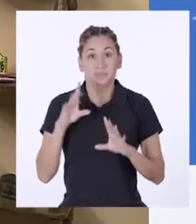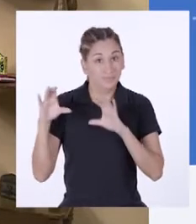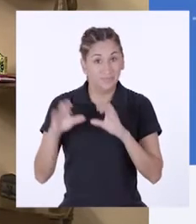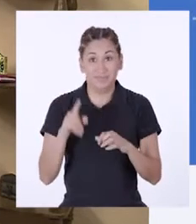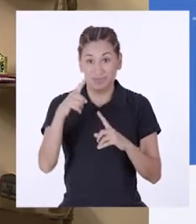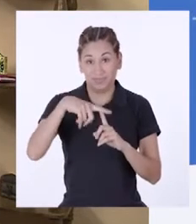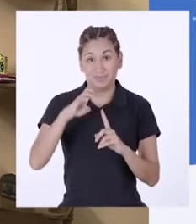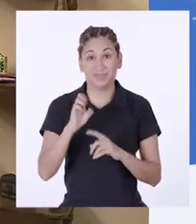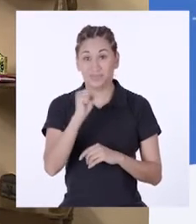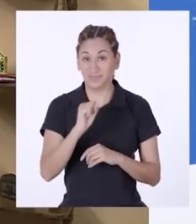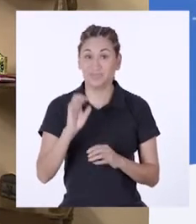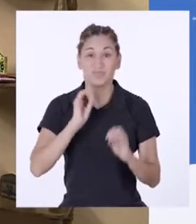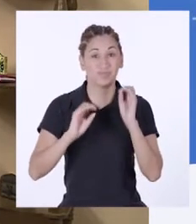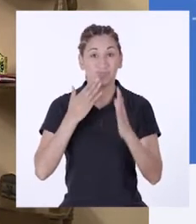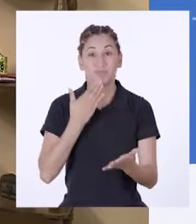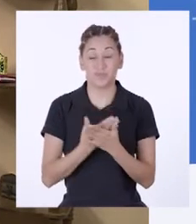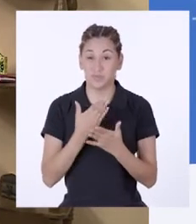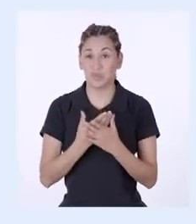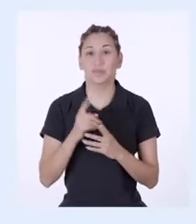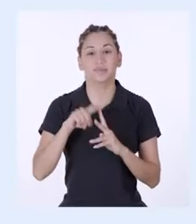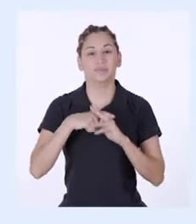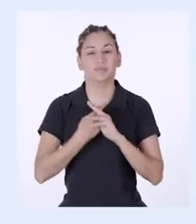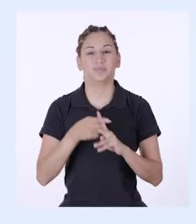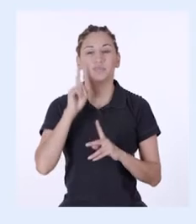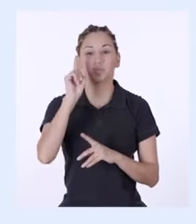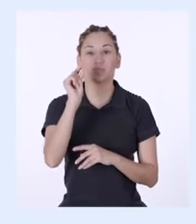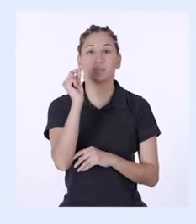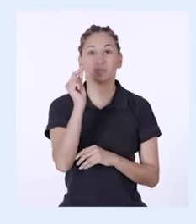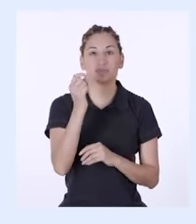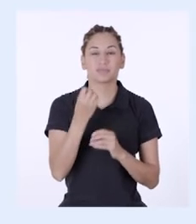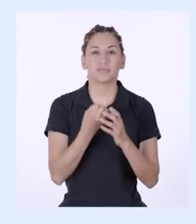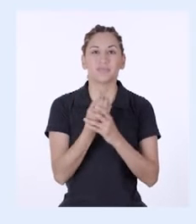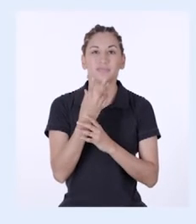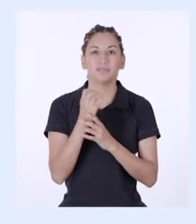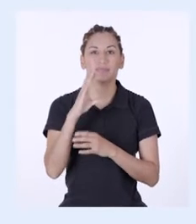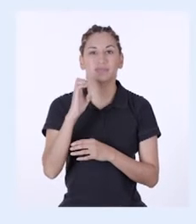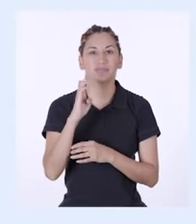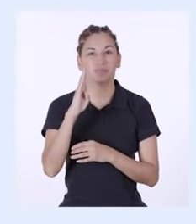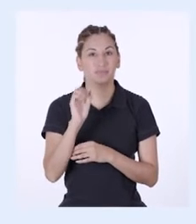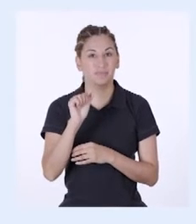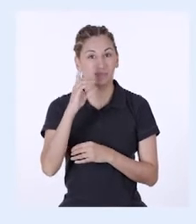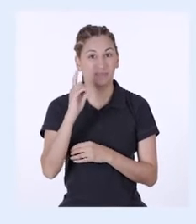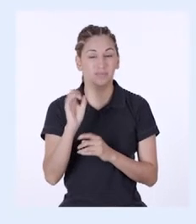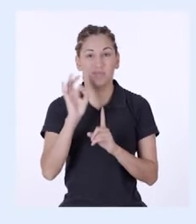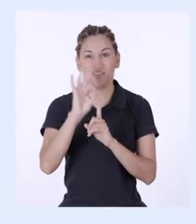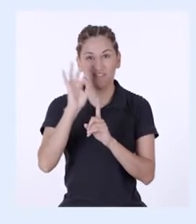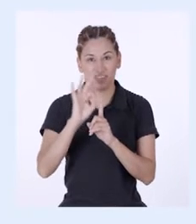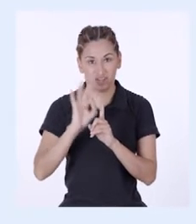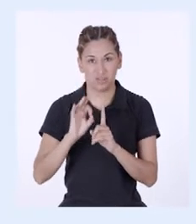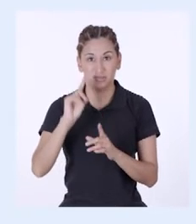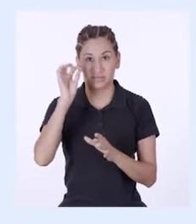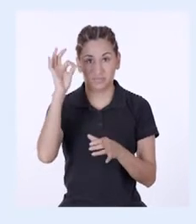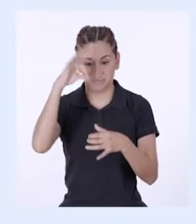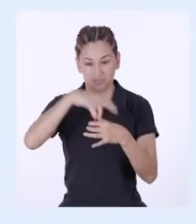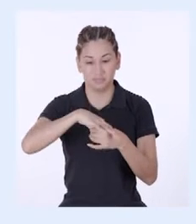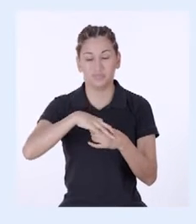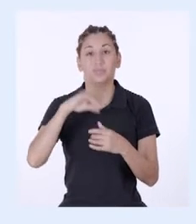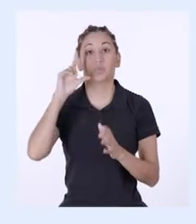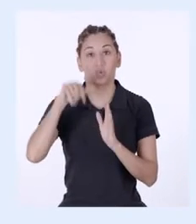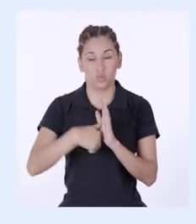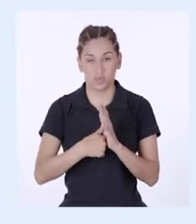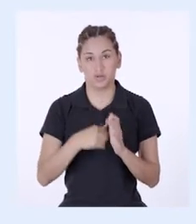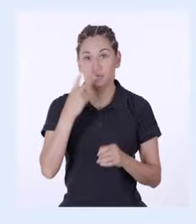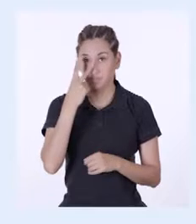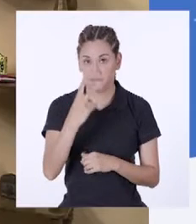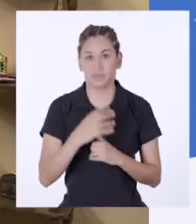realizar este test o prueba, necesitamos unas semillas de maíz, cebada o fijol. Luego seguimos los